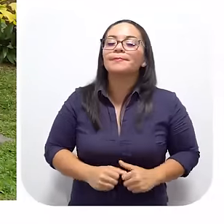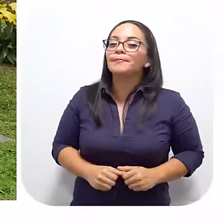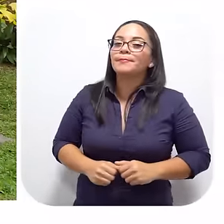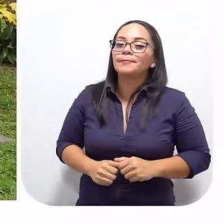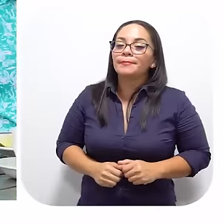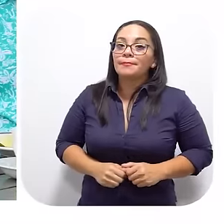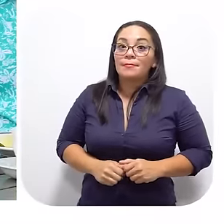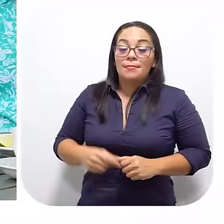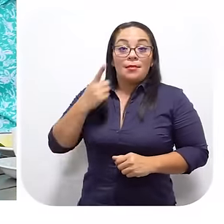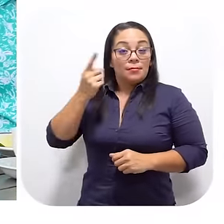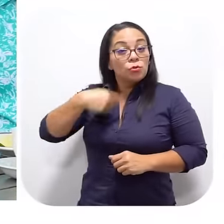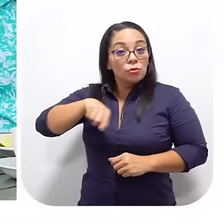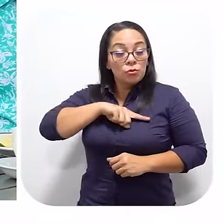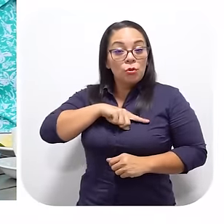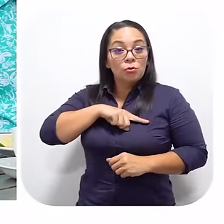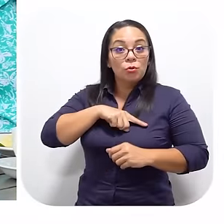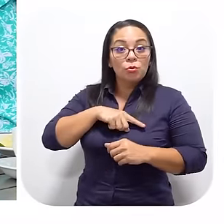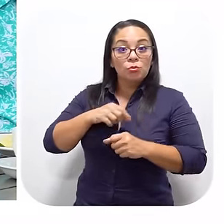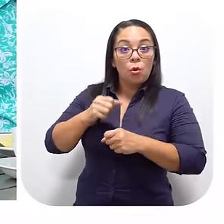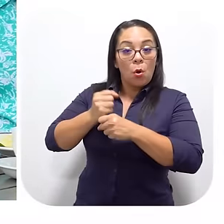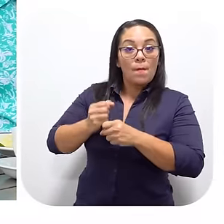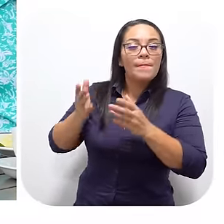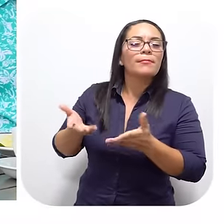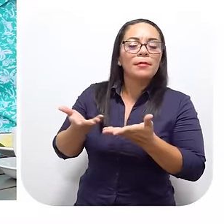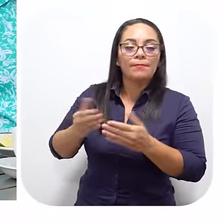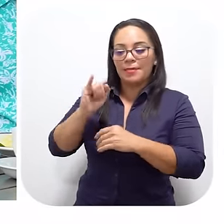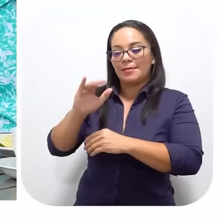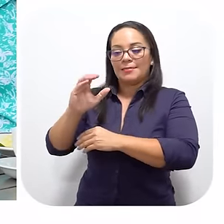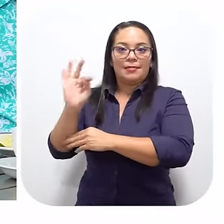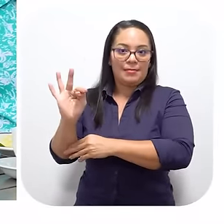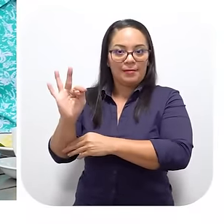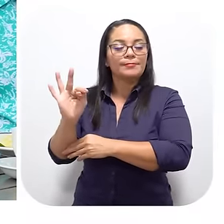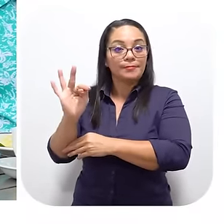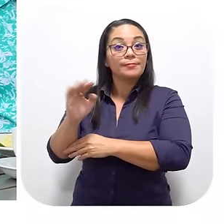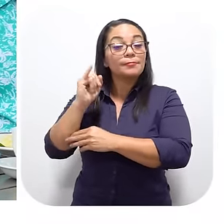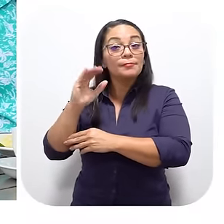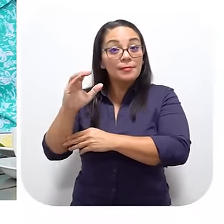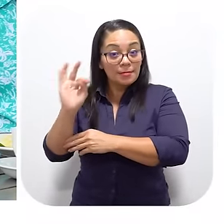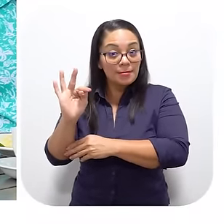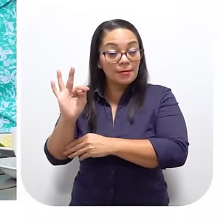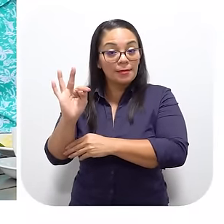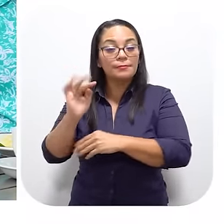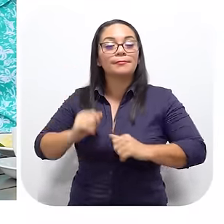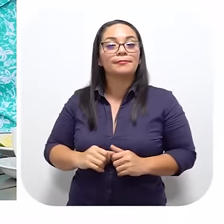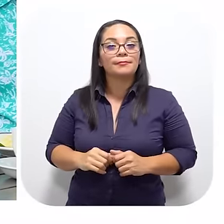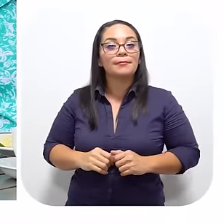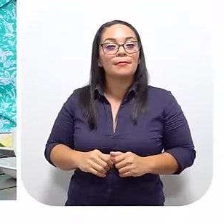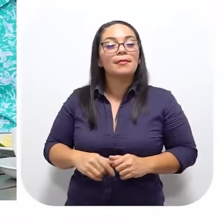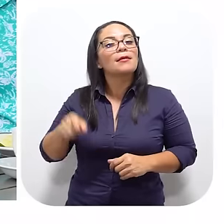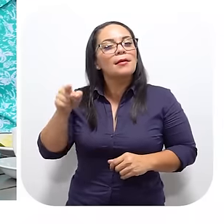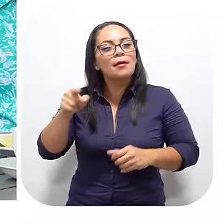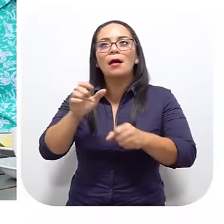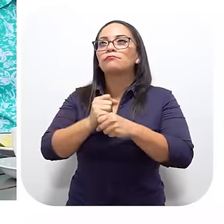se pusieron a trabajar? En el caso de nosotros Los turoperadores El ICT El ICT Ha ido